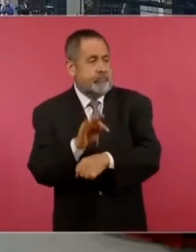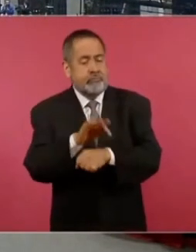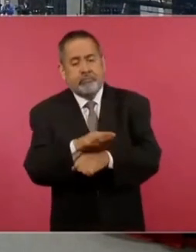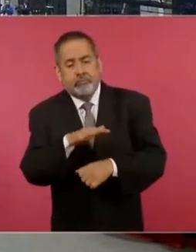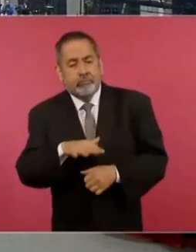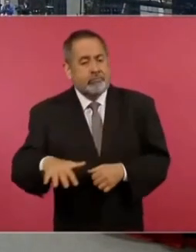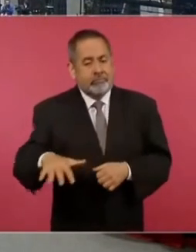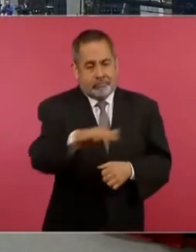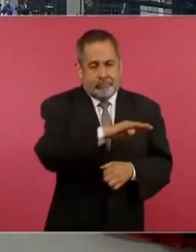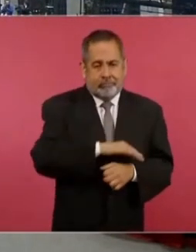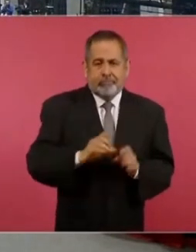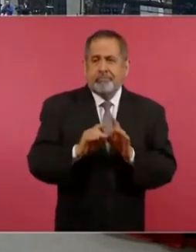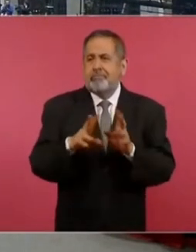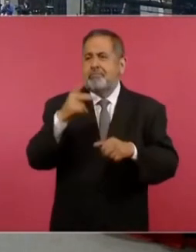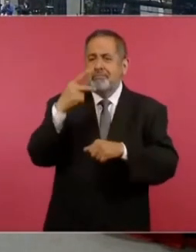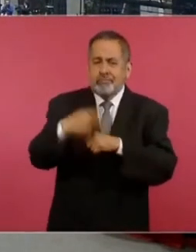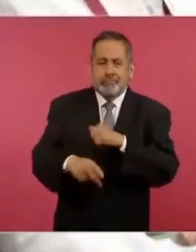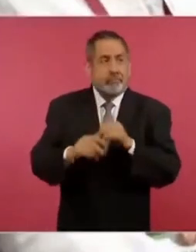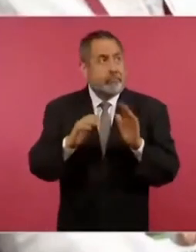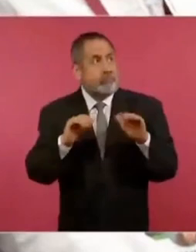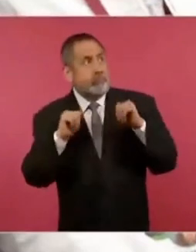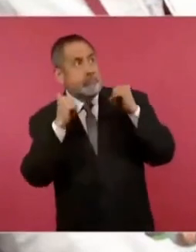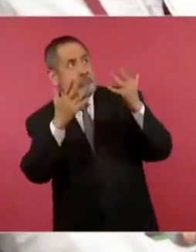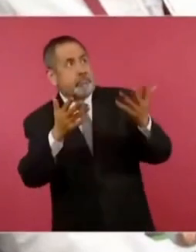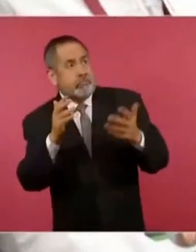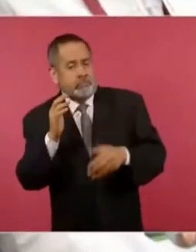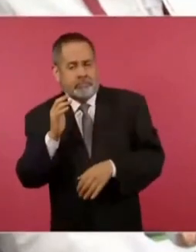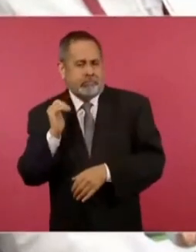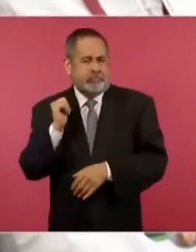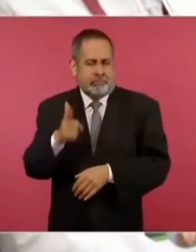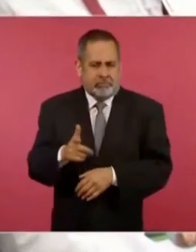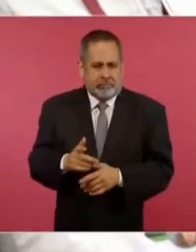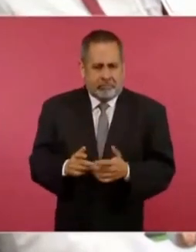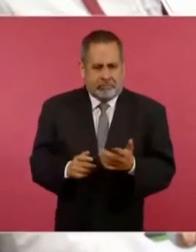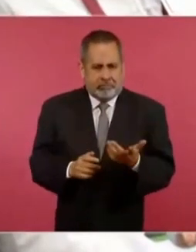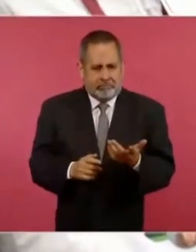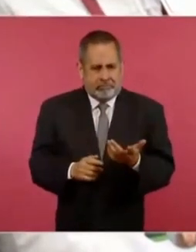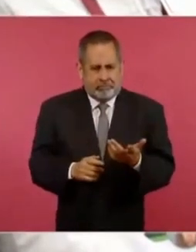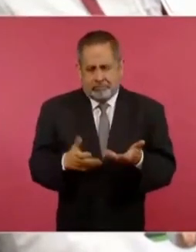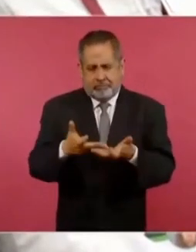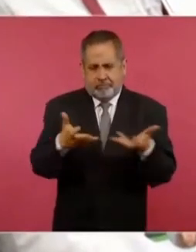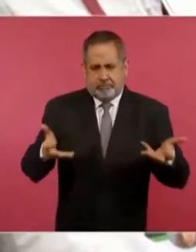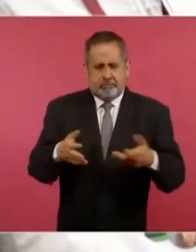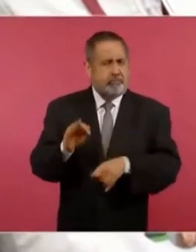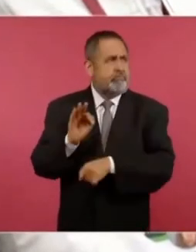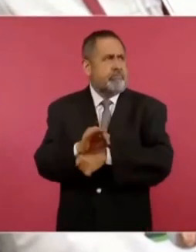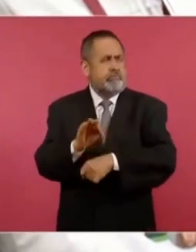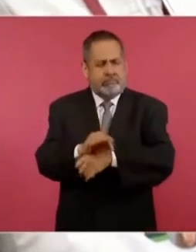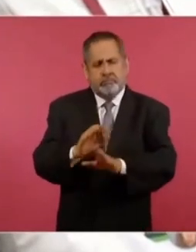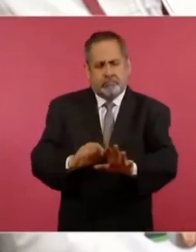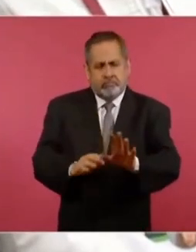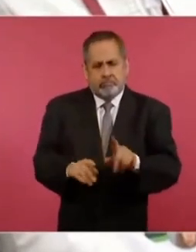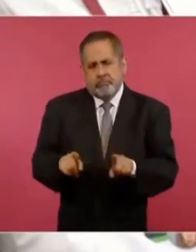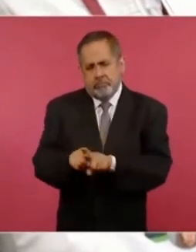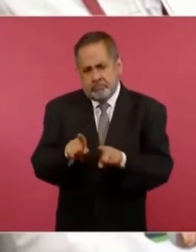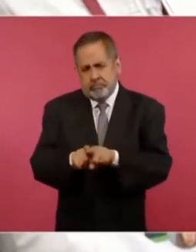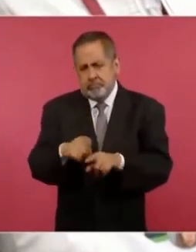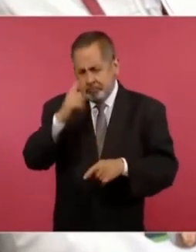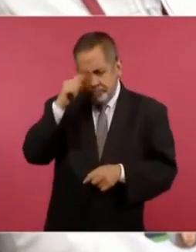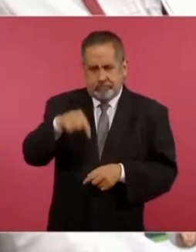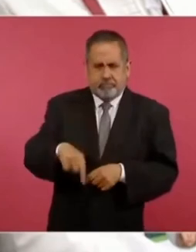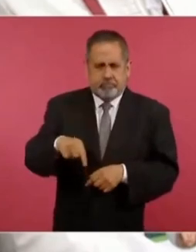de riesgos en el exterior al territorio nacional y también a